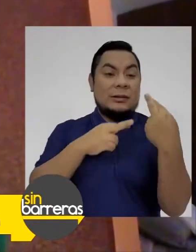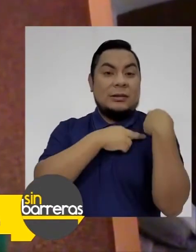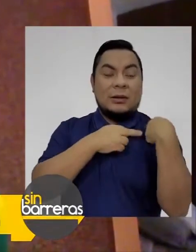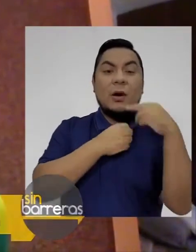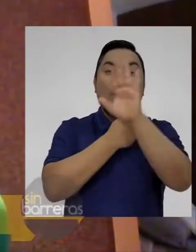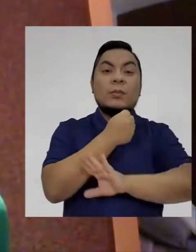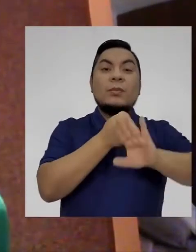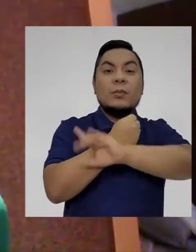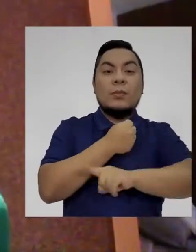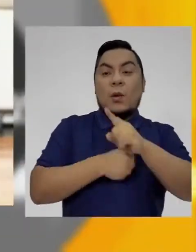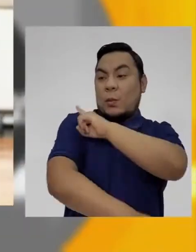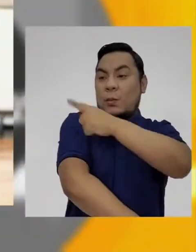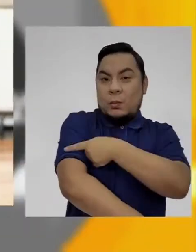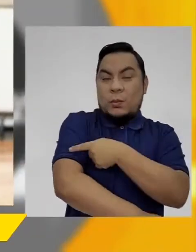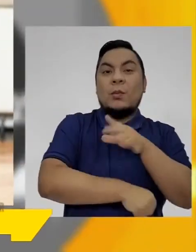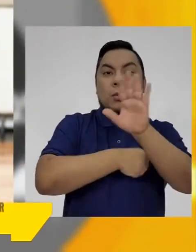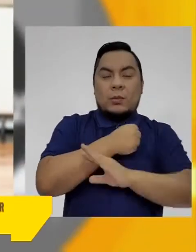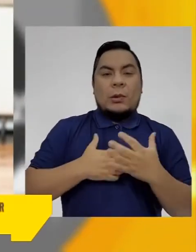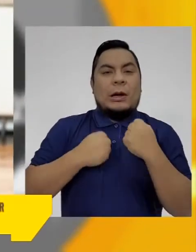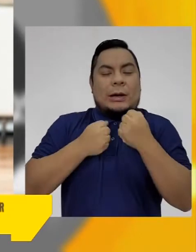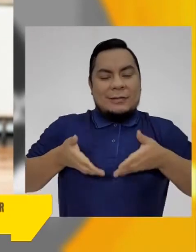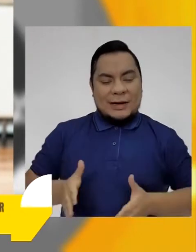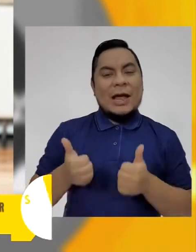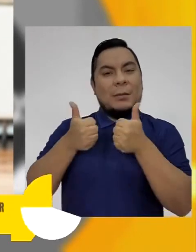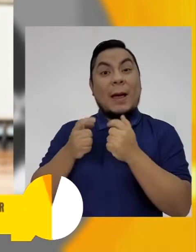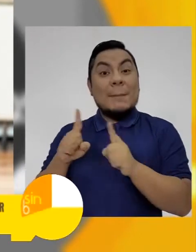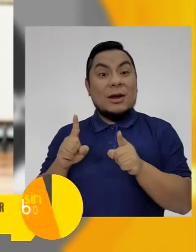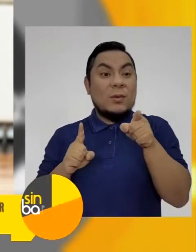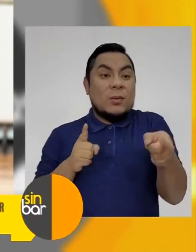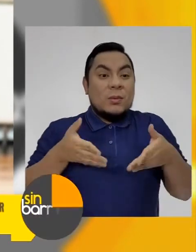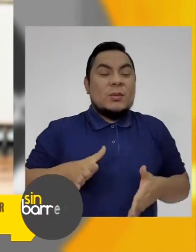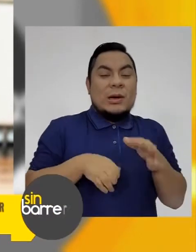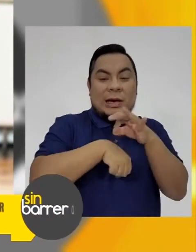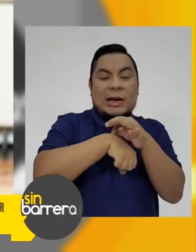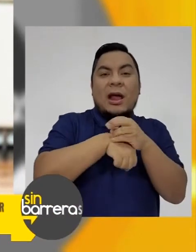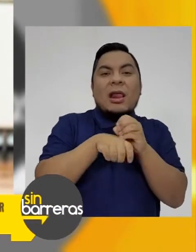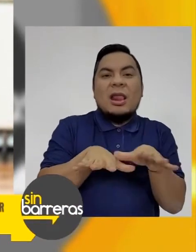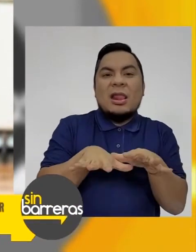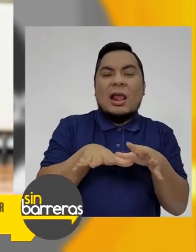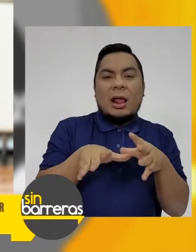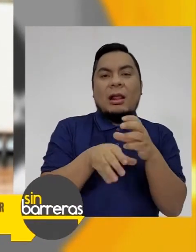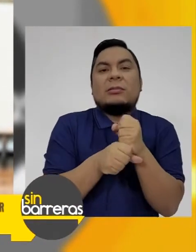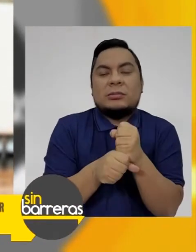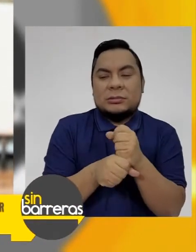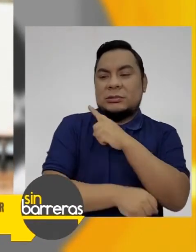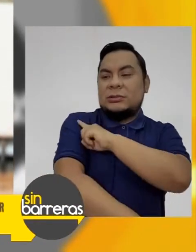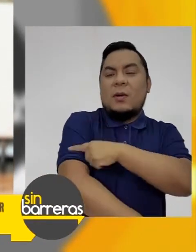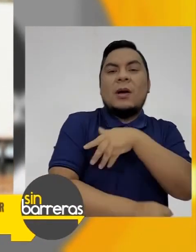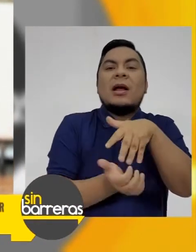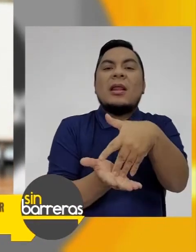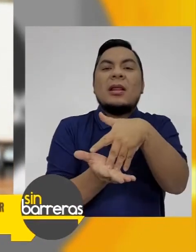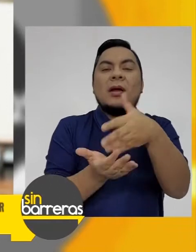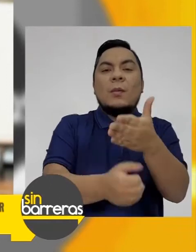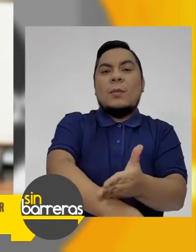encarga de proteger los músculos. Entonces, las personas que nacen con el gen mutado no pueden producirla, generando una debilidad